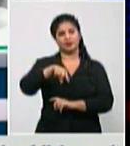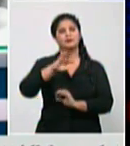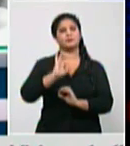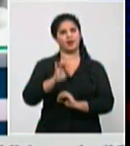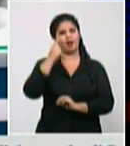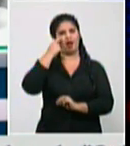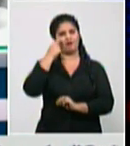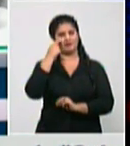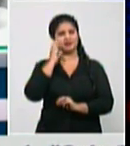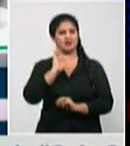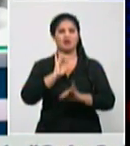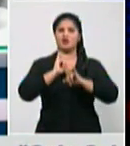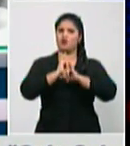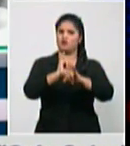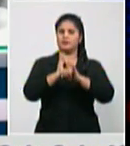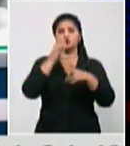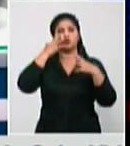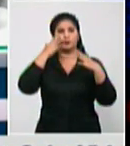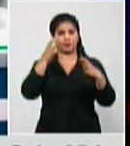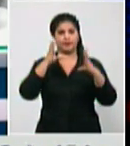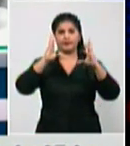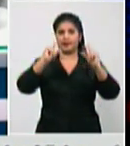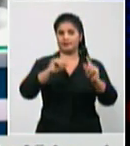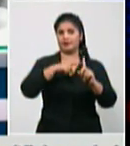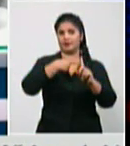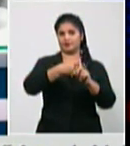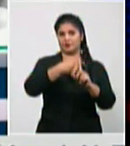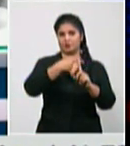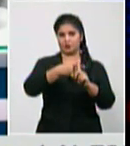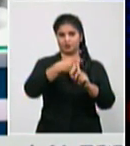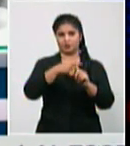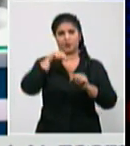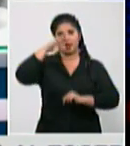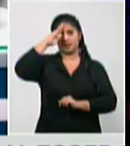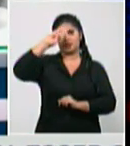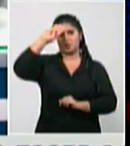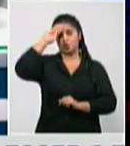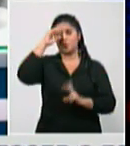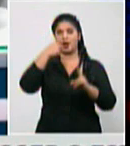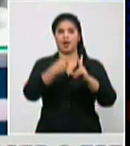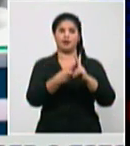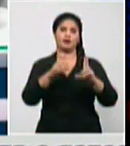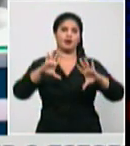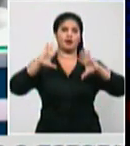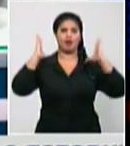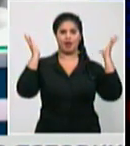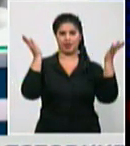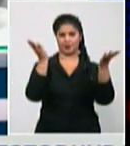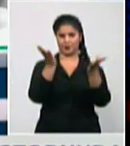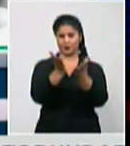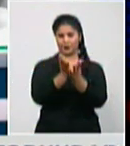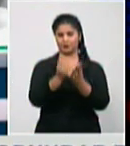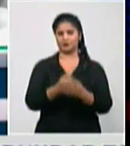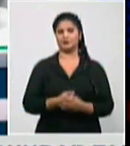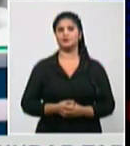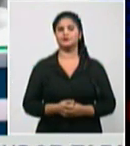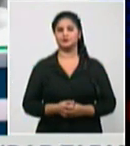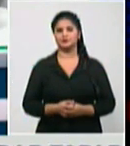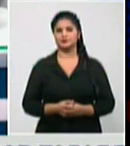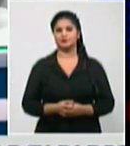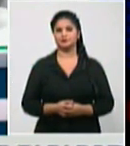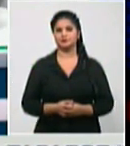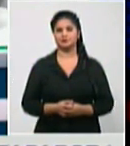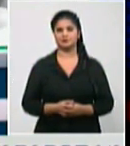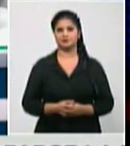conoce a partir de la actualización de nuestros medios de prensa el parte el comportamiento sobre la COVID-19